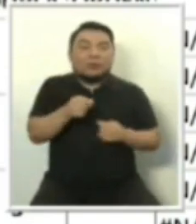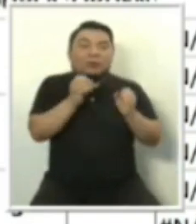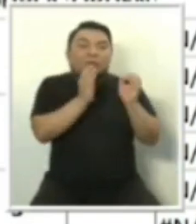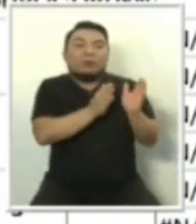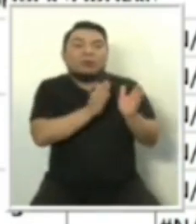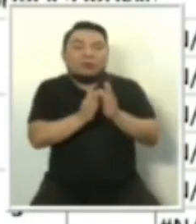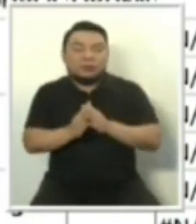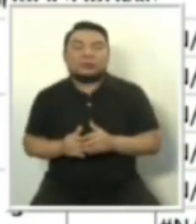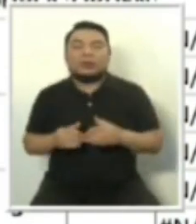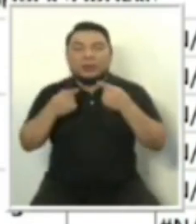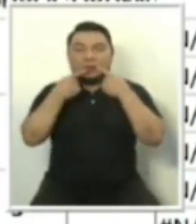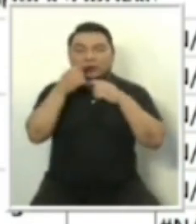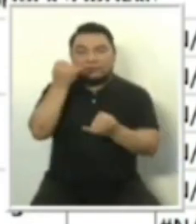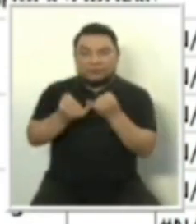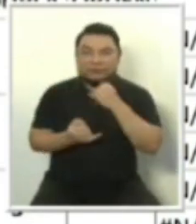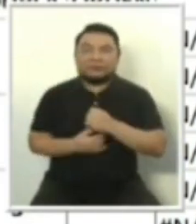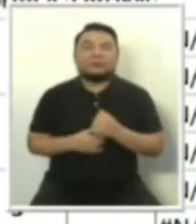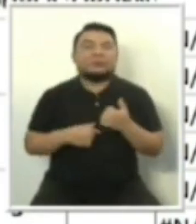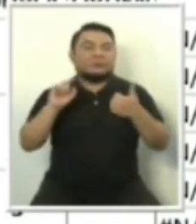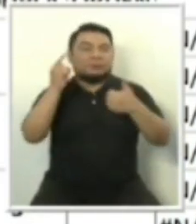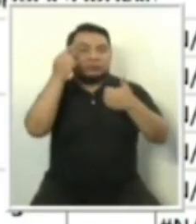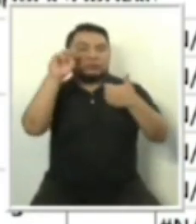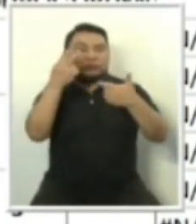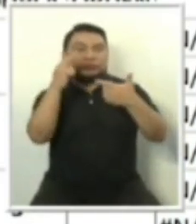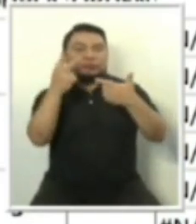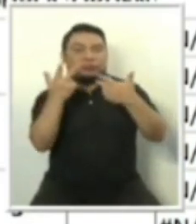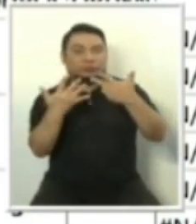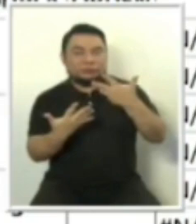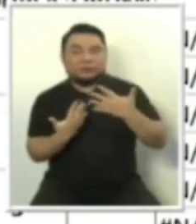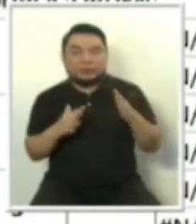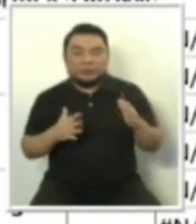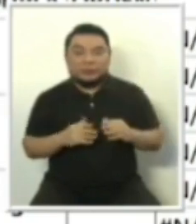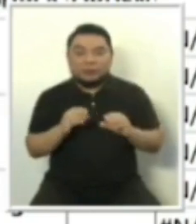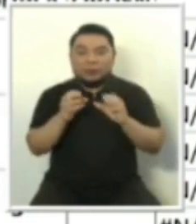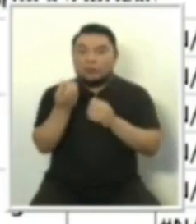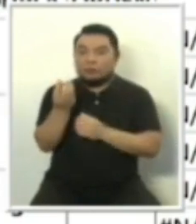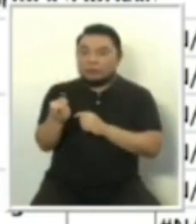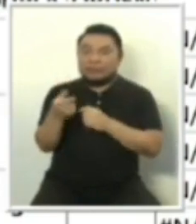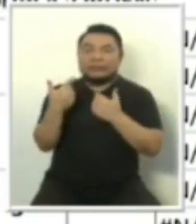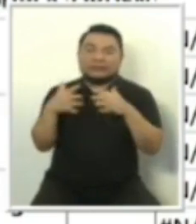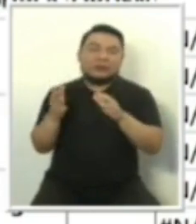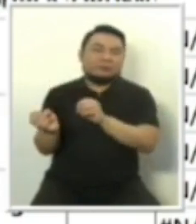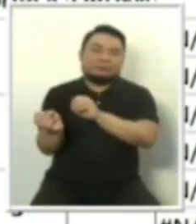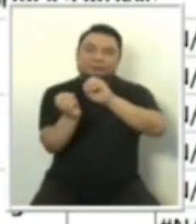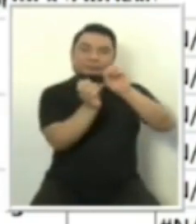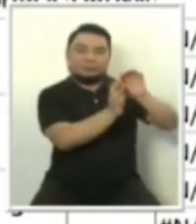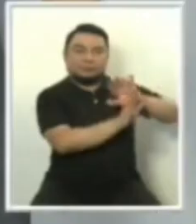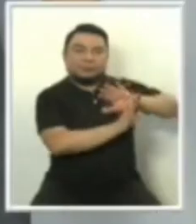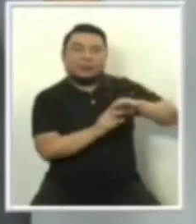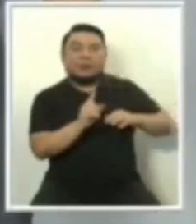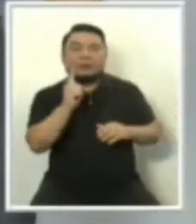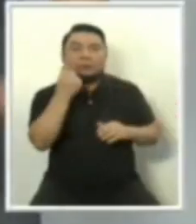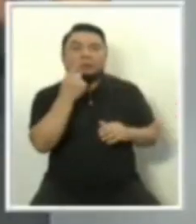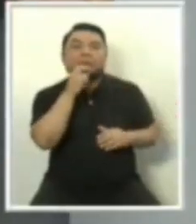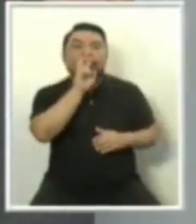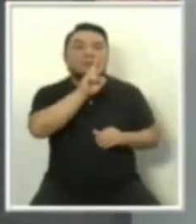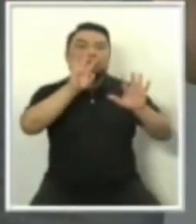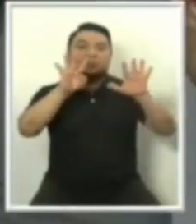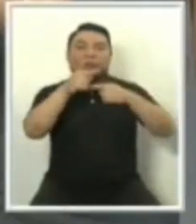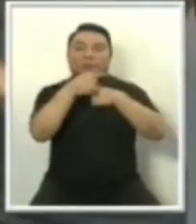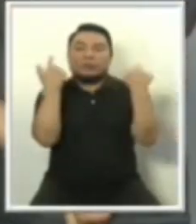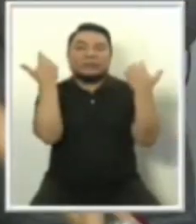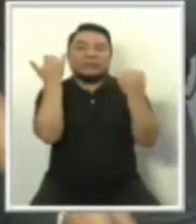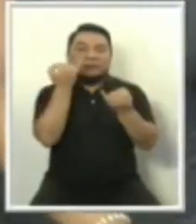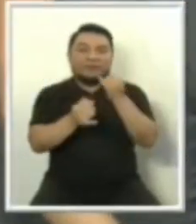intervención del mensaje final. Entonces, salen nuestras bolillas de la primera fecha, del 29 de